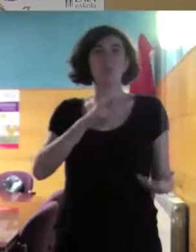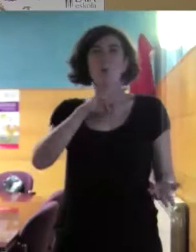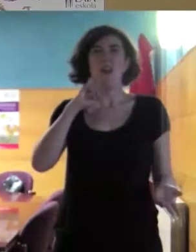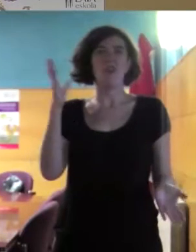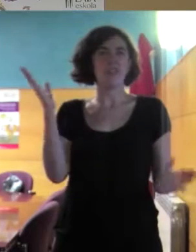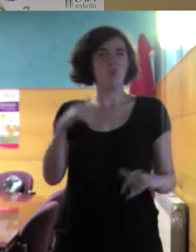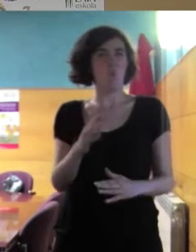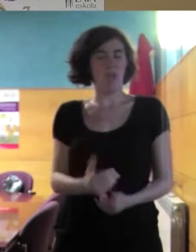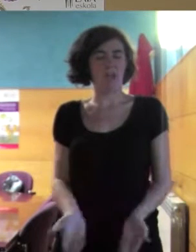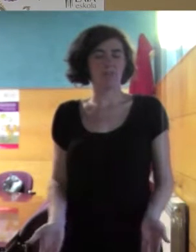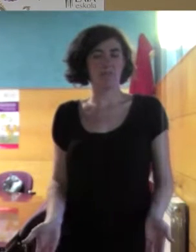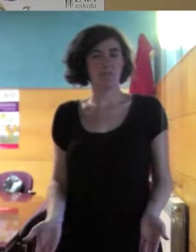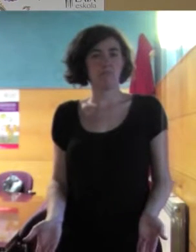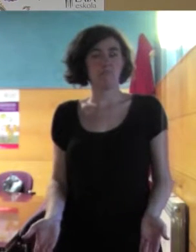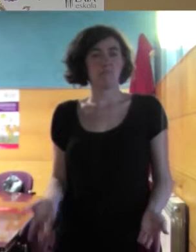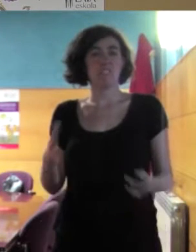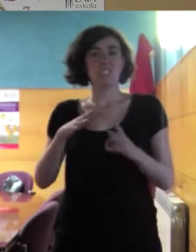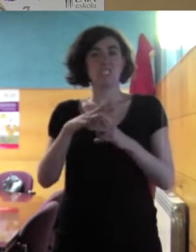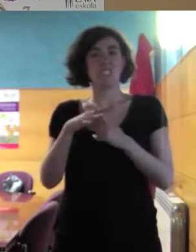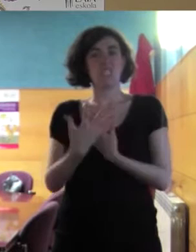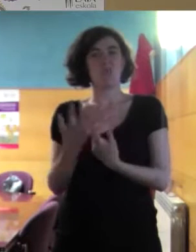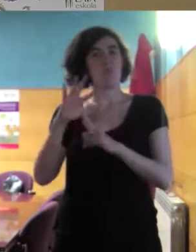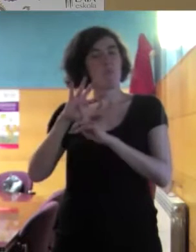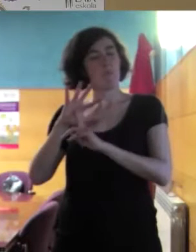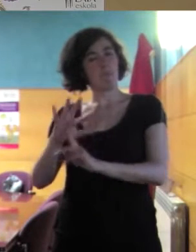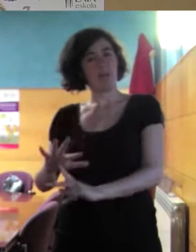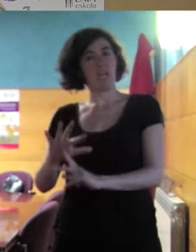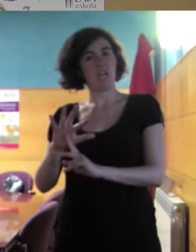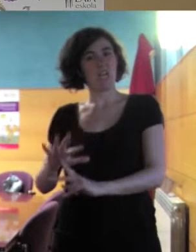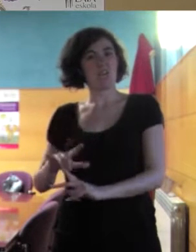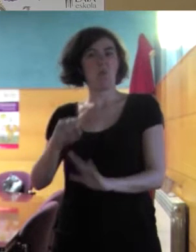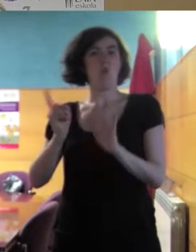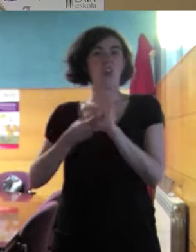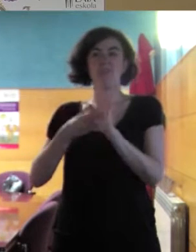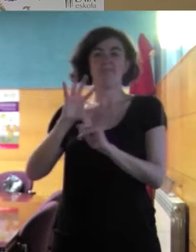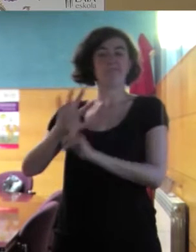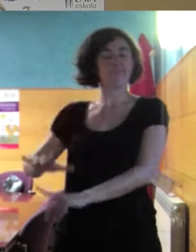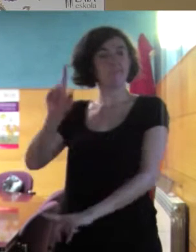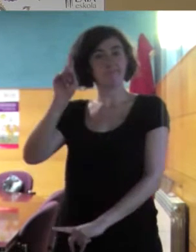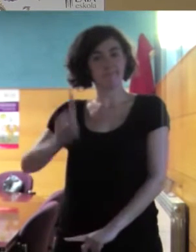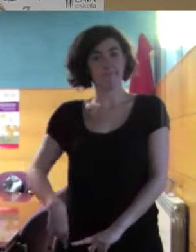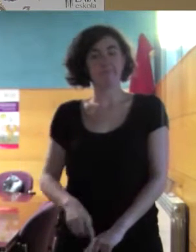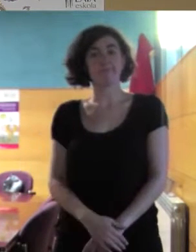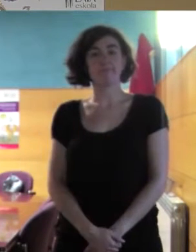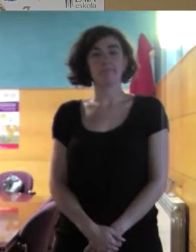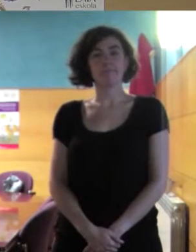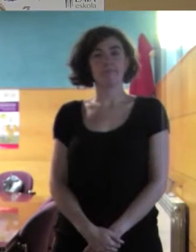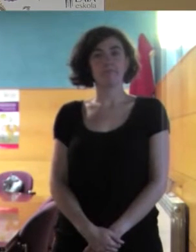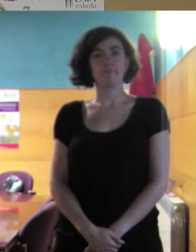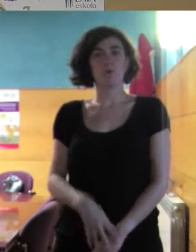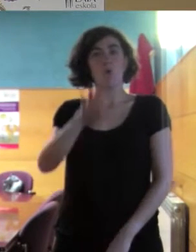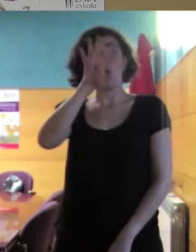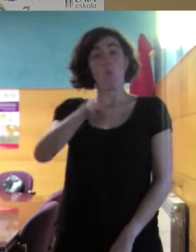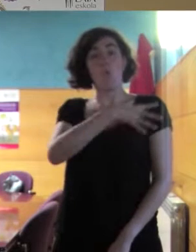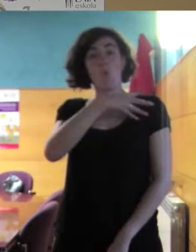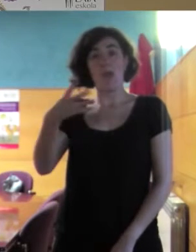o en fin, en una situación de marginalidad ante la ley, etc. Os traigo este cuadro,